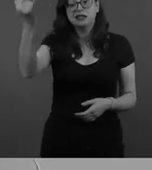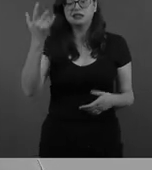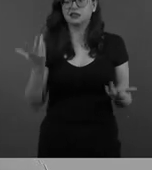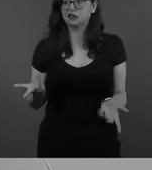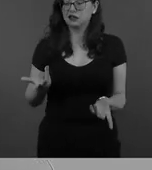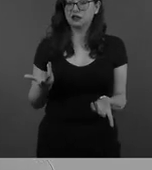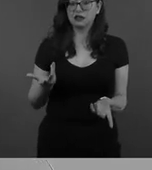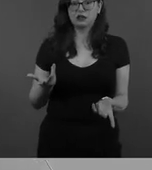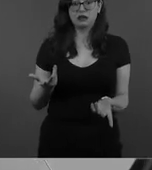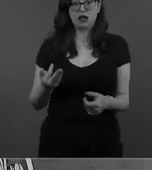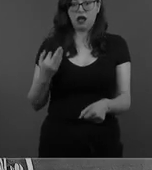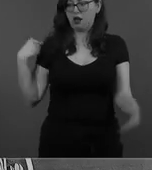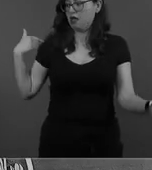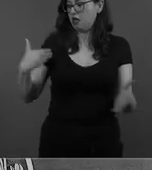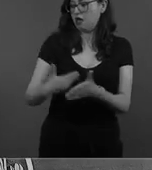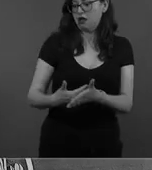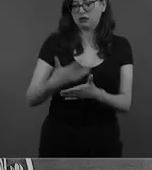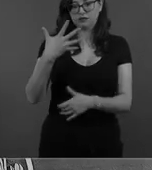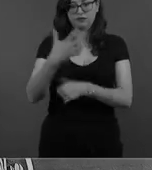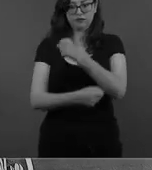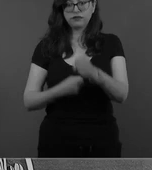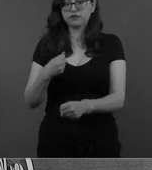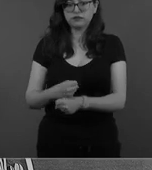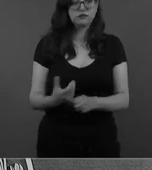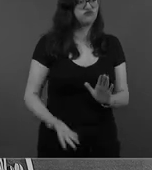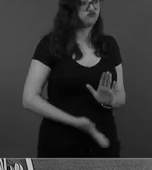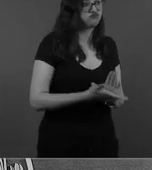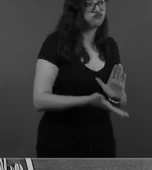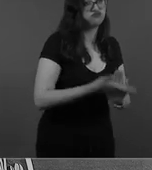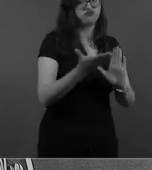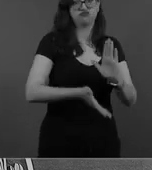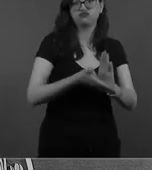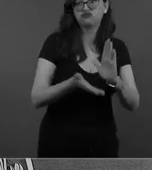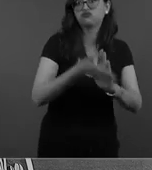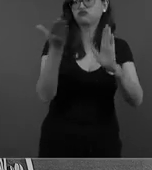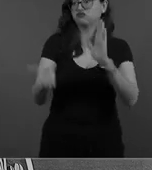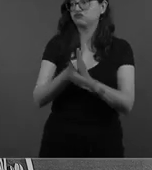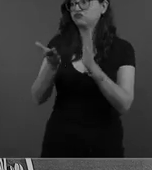precisamente porque hay una campaña que aquí hemos denunciado, una campaña